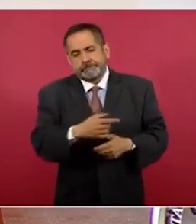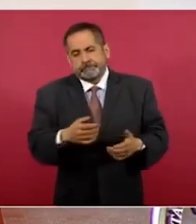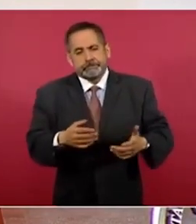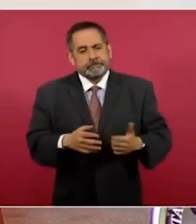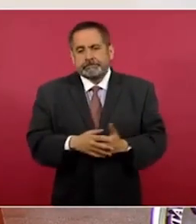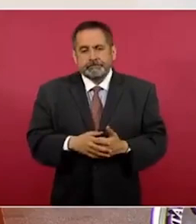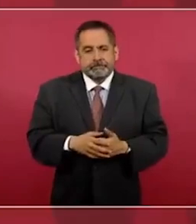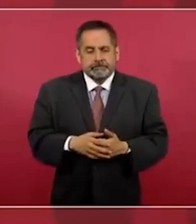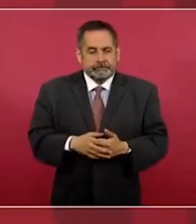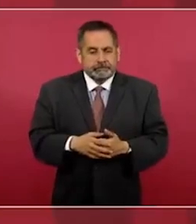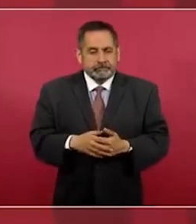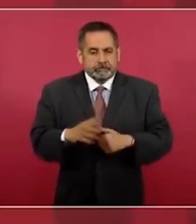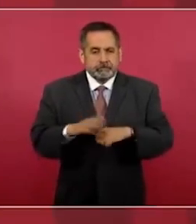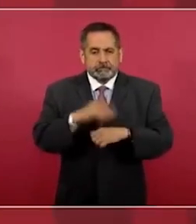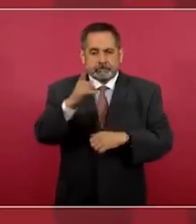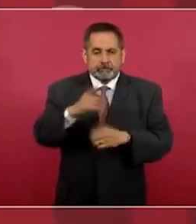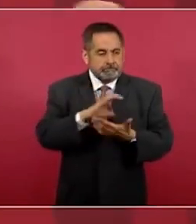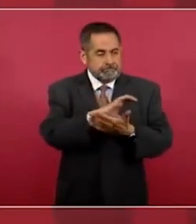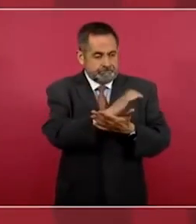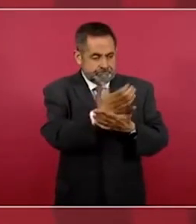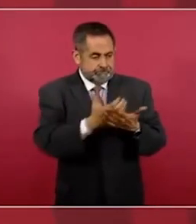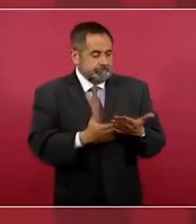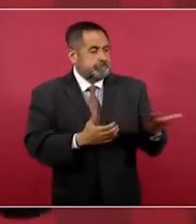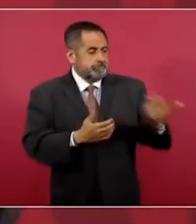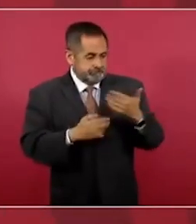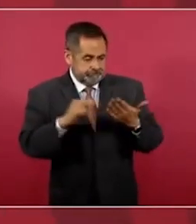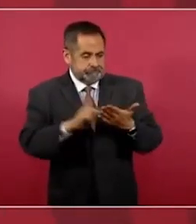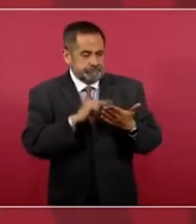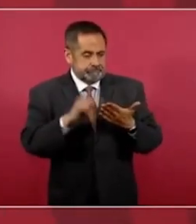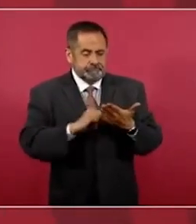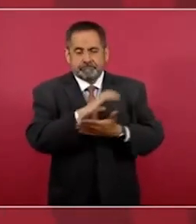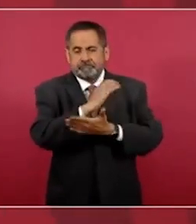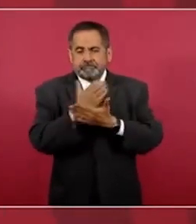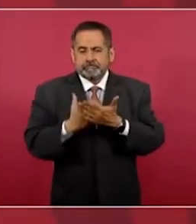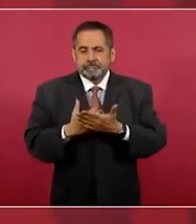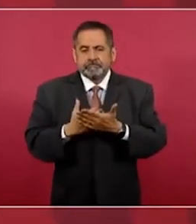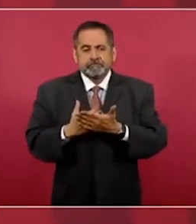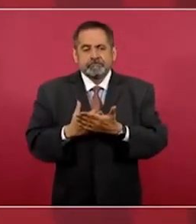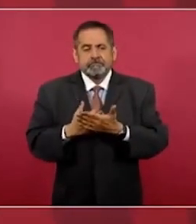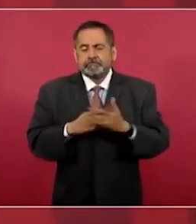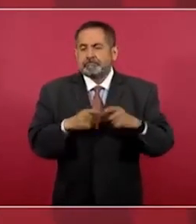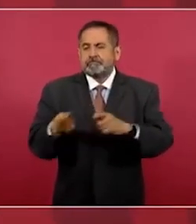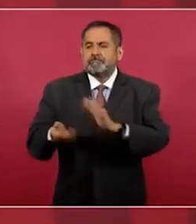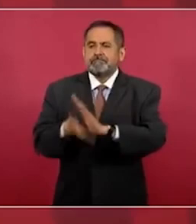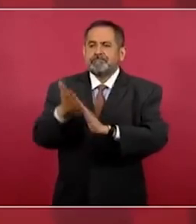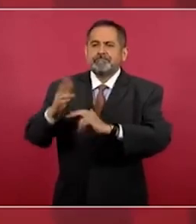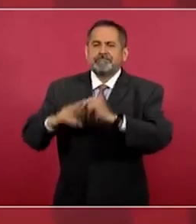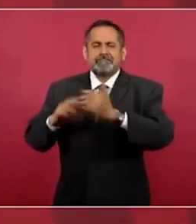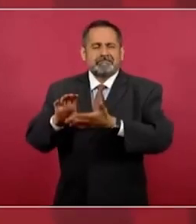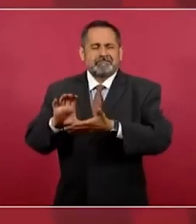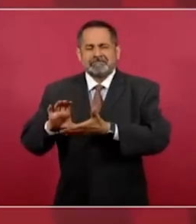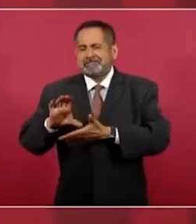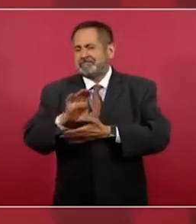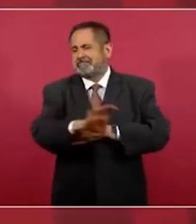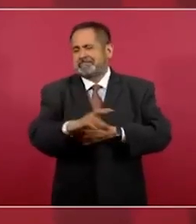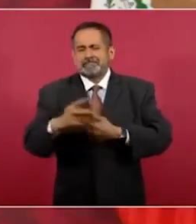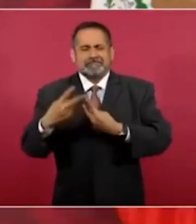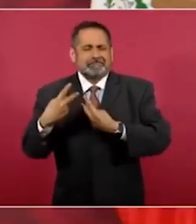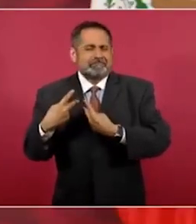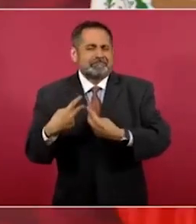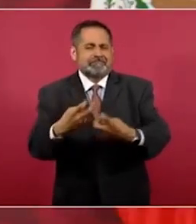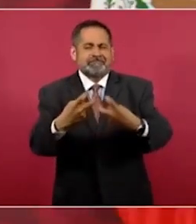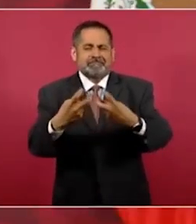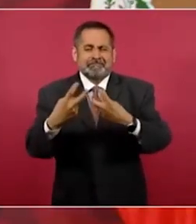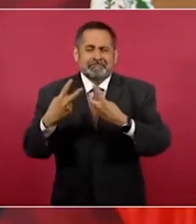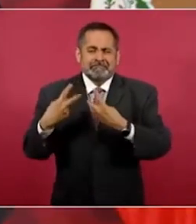Por los contratos de construcción que permitieron robar,